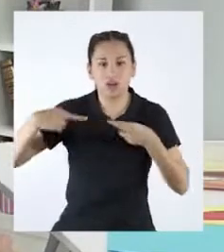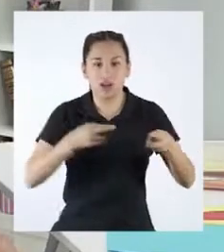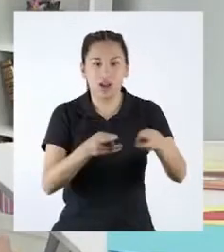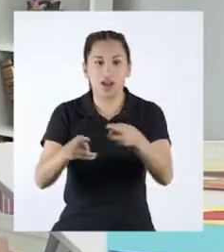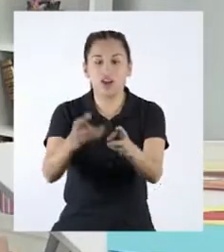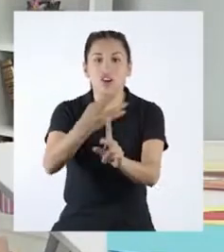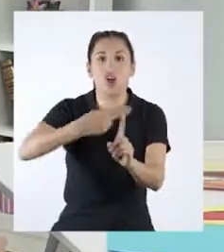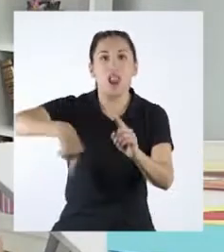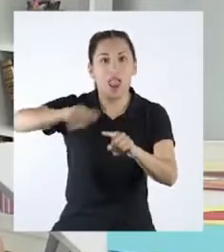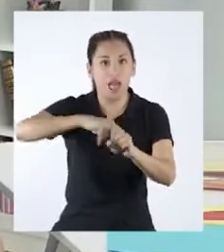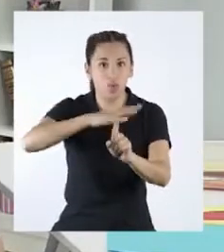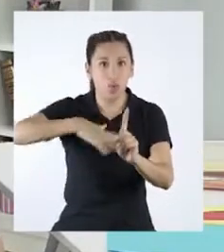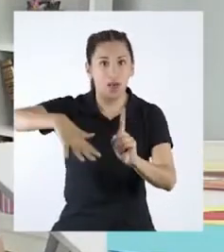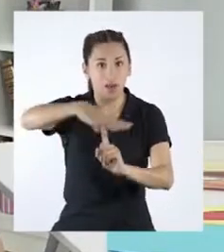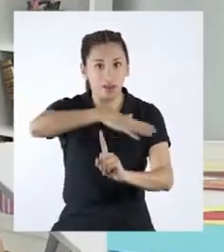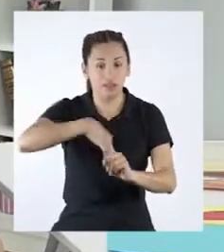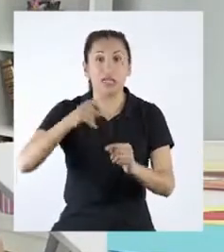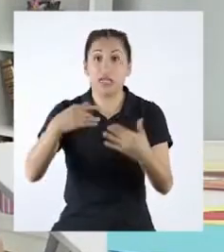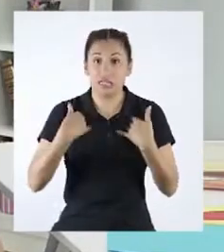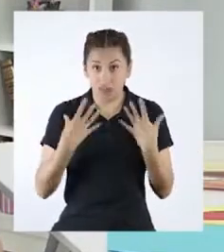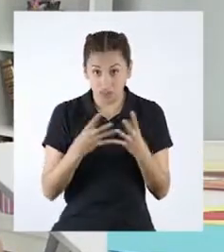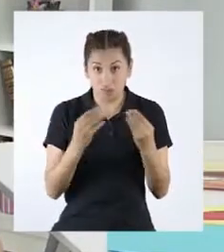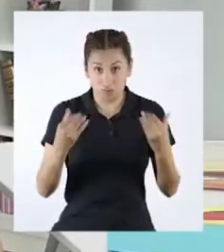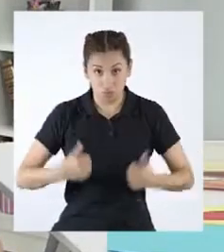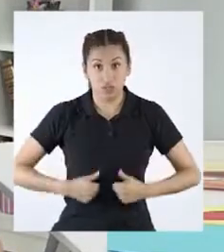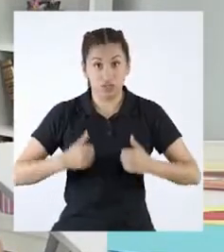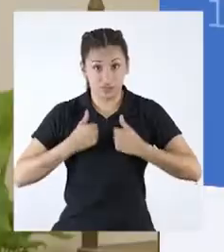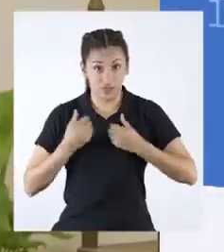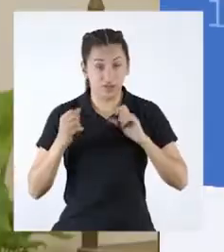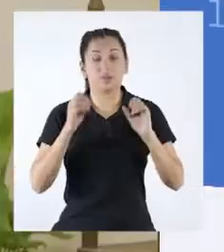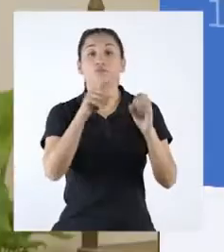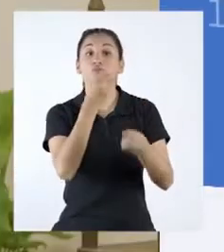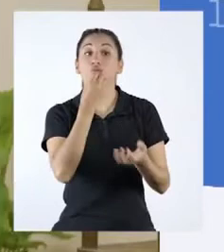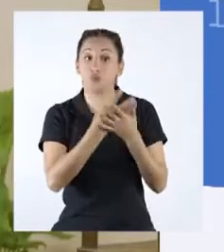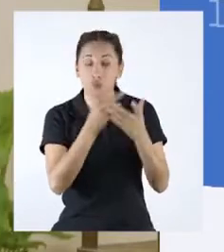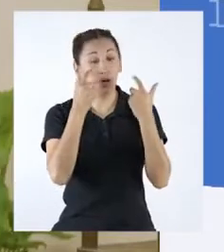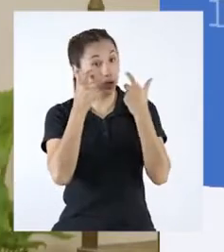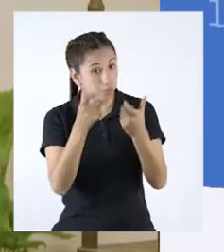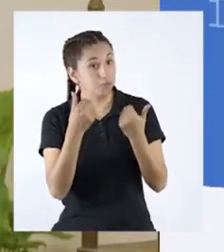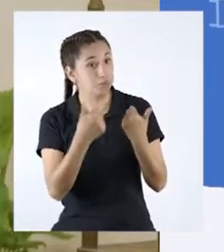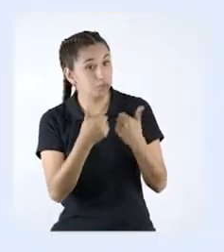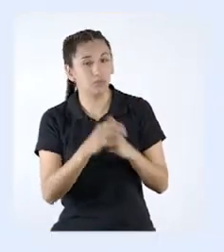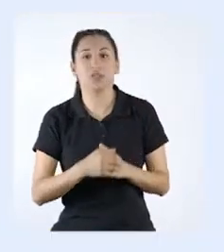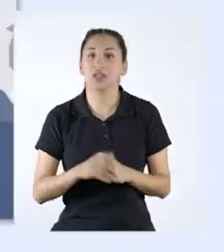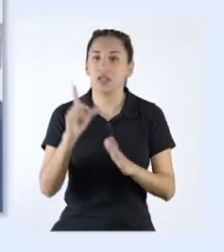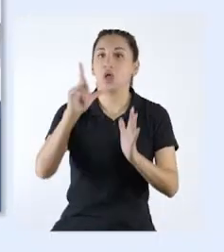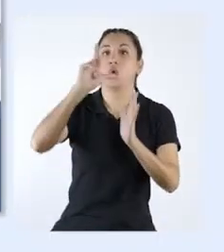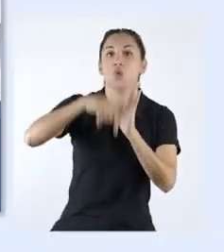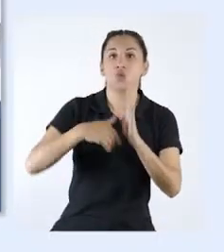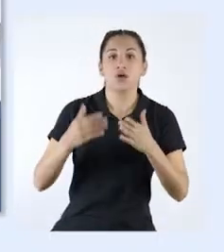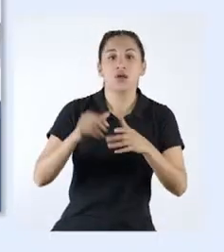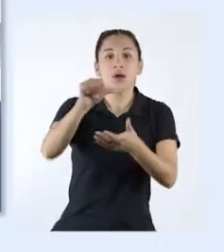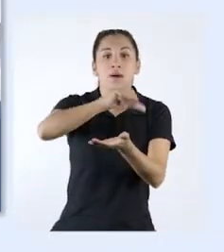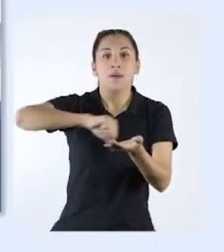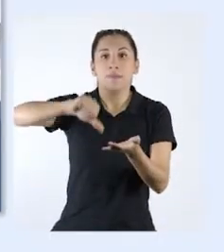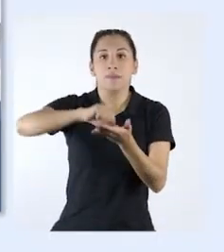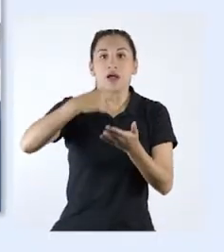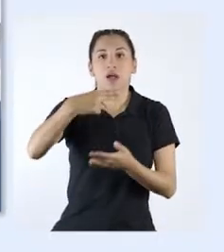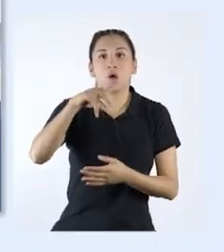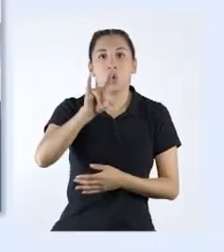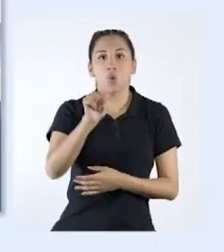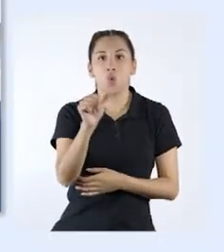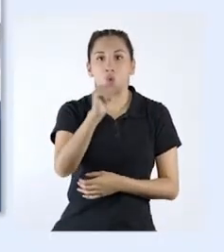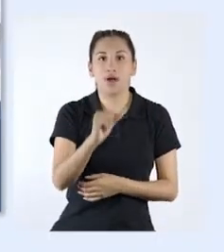y naturaleza. Eso quiere decir que debe alojar mucha vida. Una buena observación. Luego está el Parque